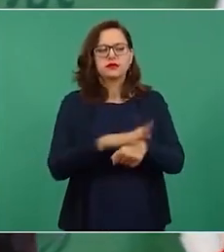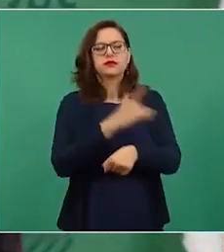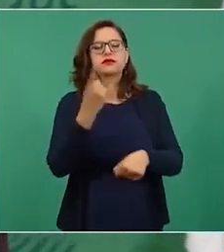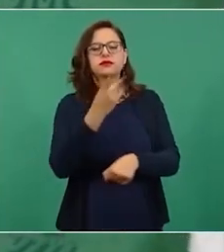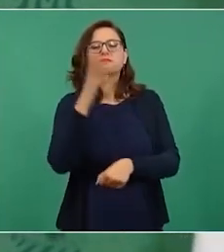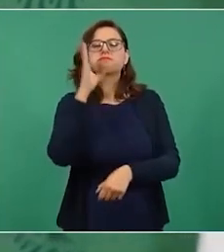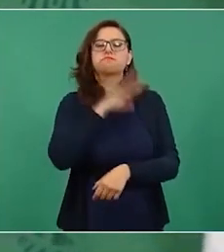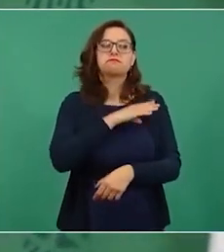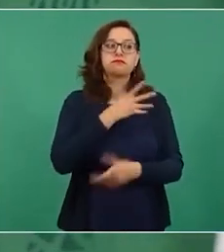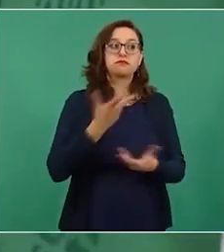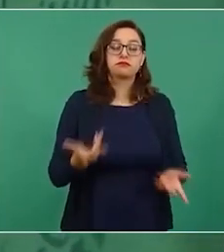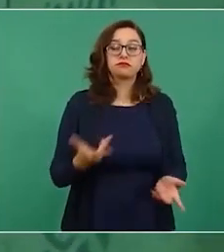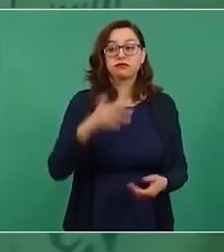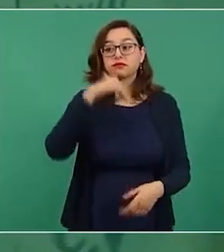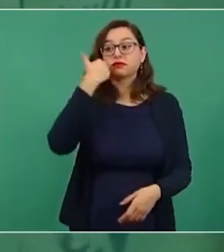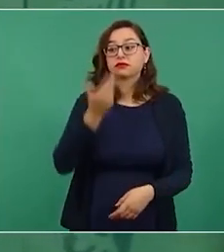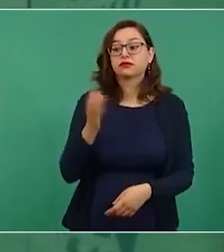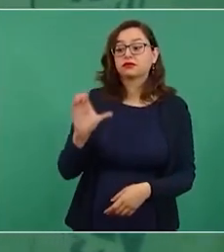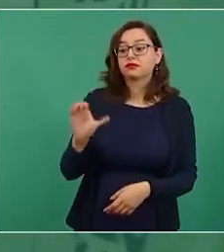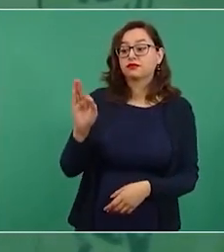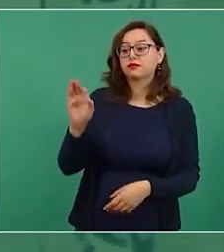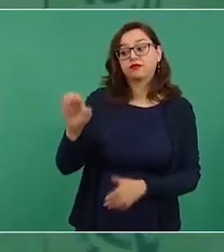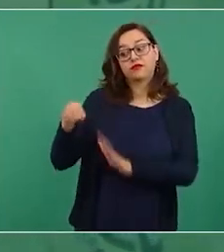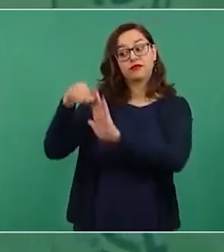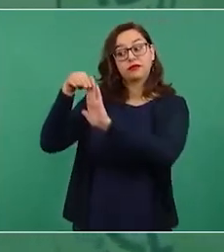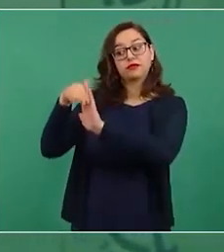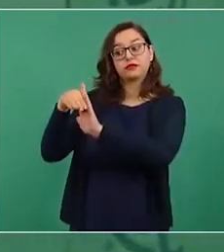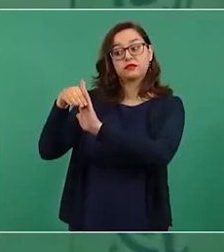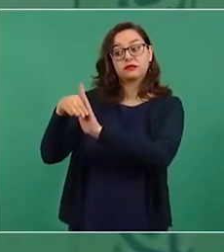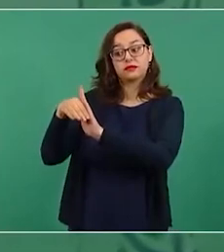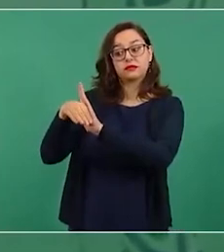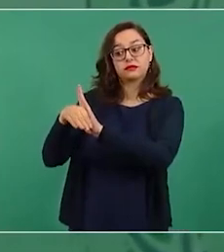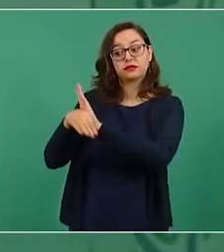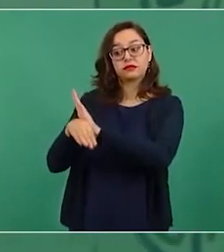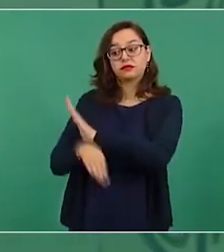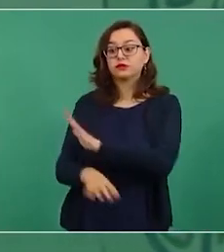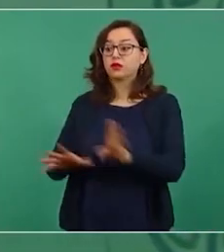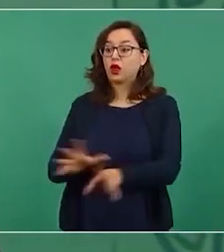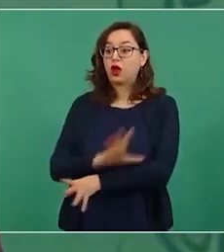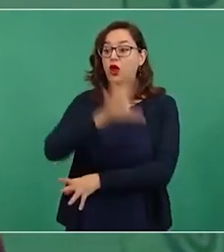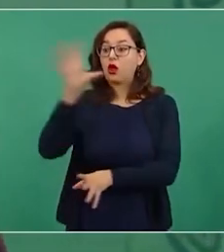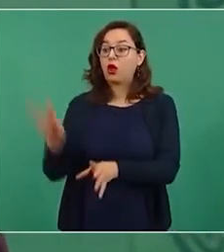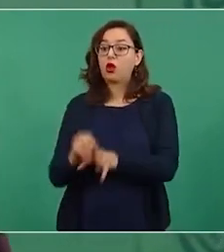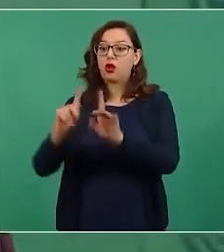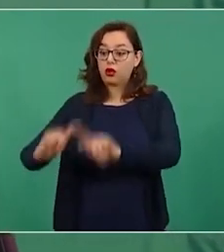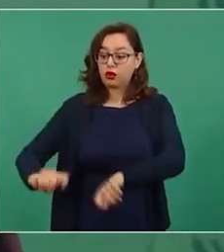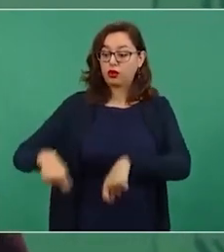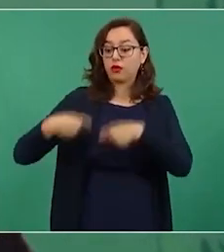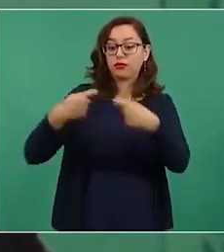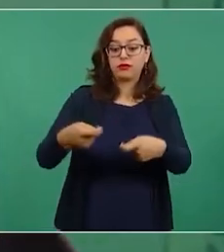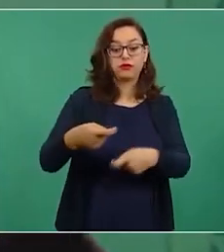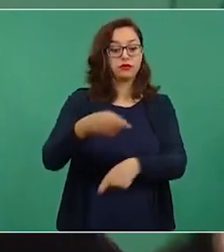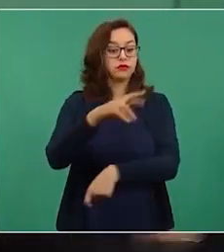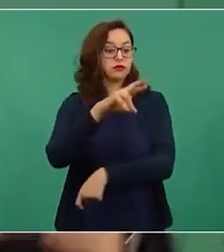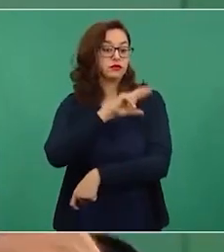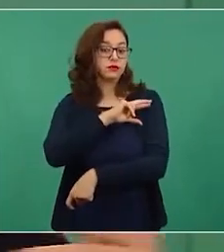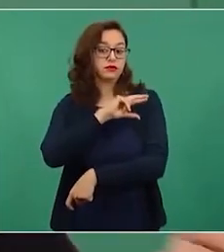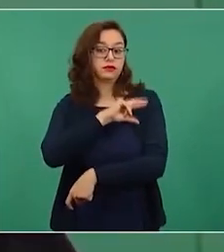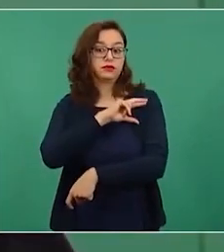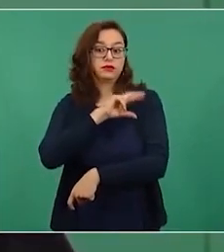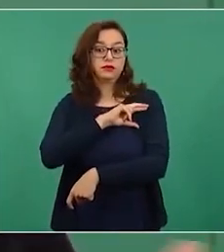destruir a la Comisión Federal de Electricidad para quedarse con todo el mercado